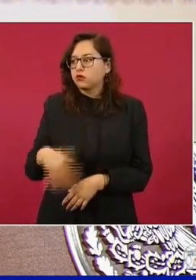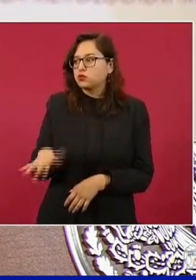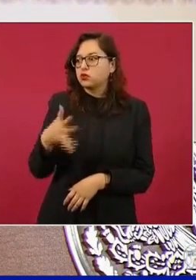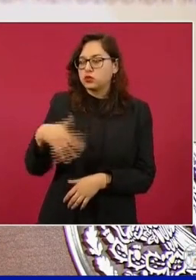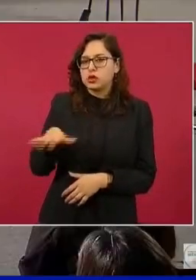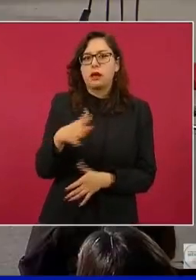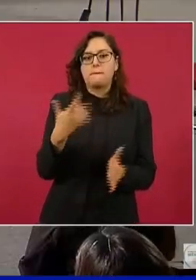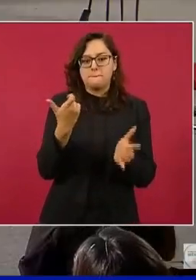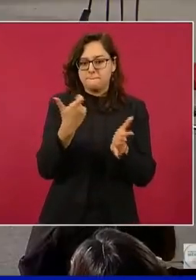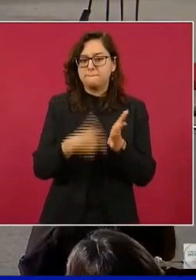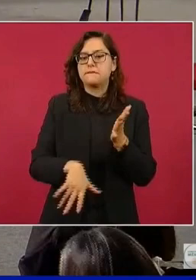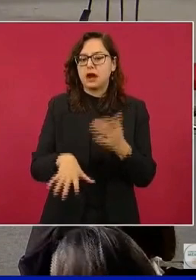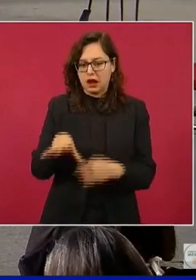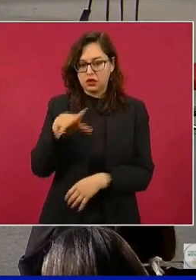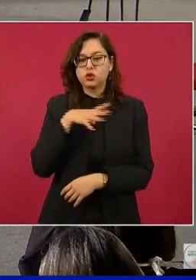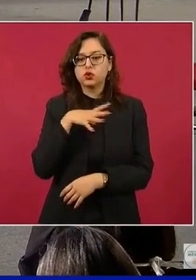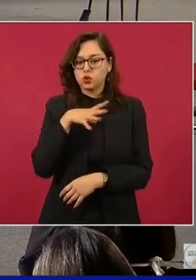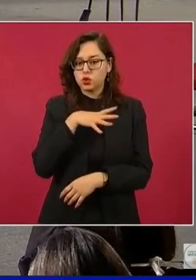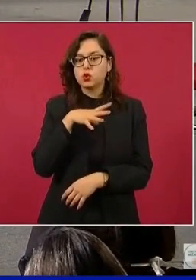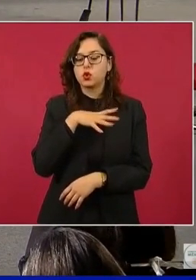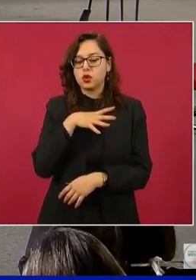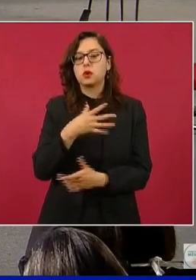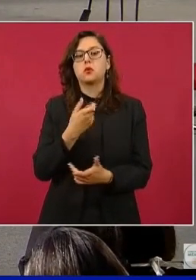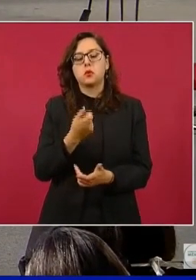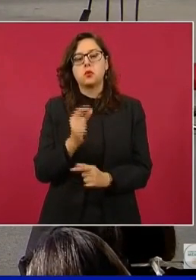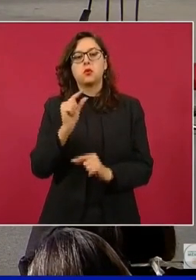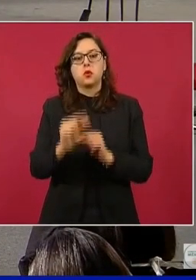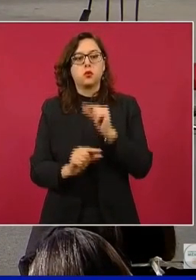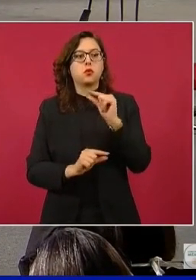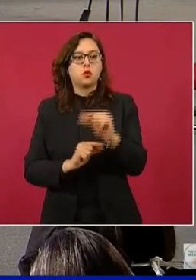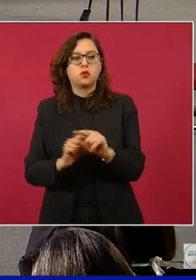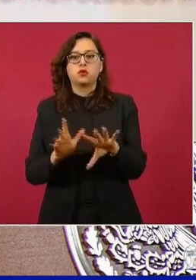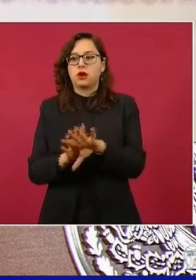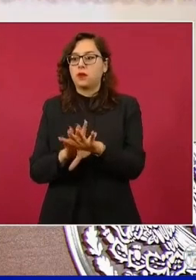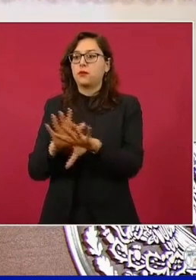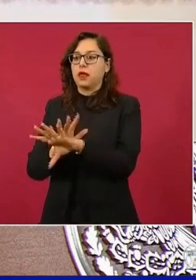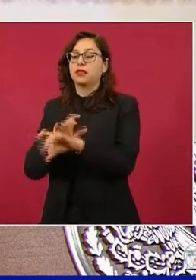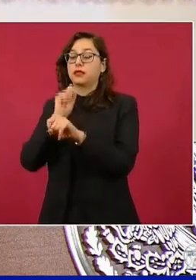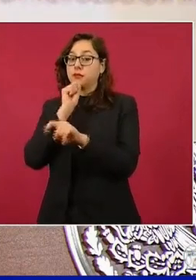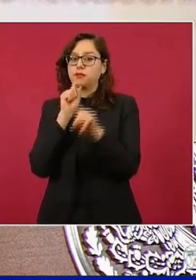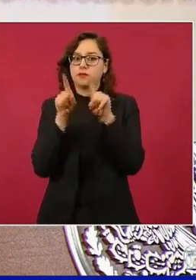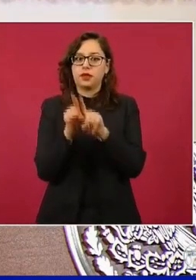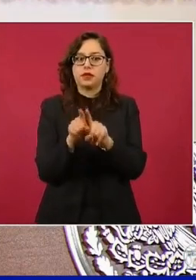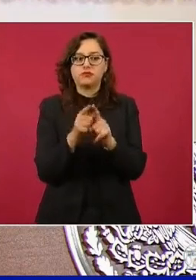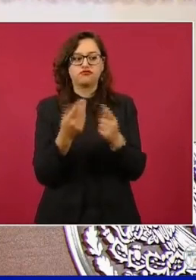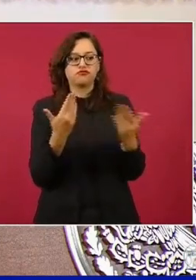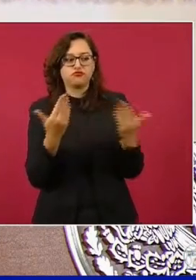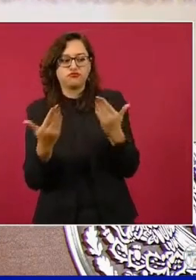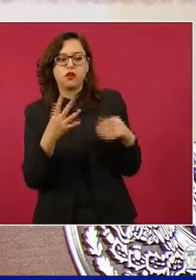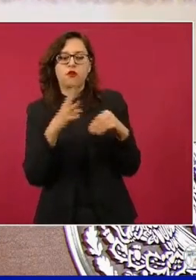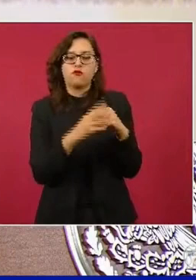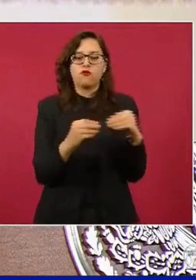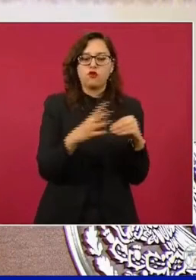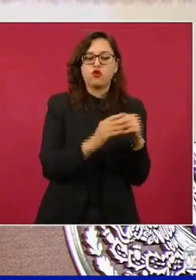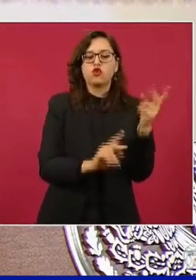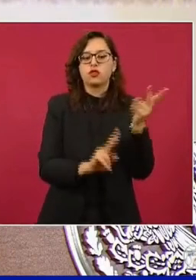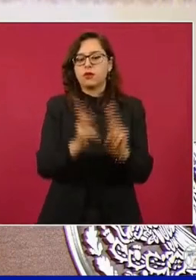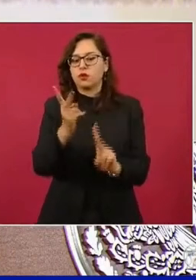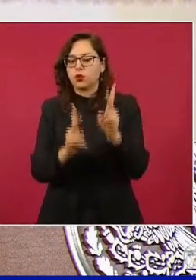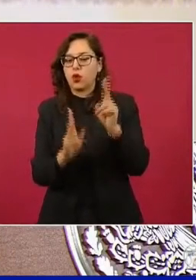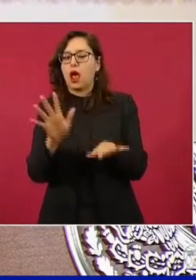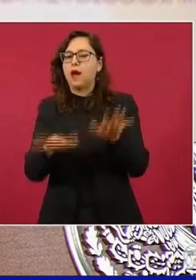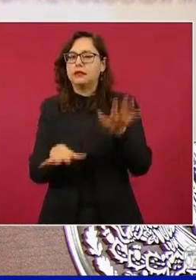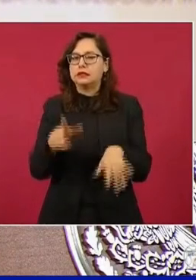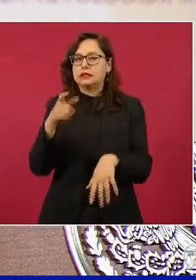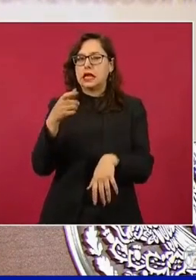nosotros, económicas. Y si vamos cambiando por la estacionalidad de los productos, la fruta, la verdura, algunas de ellas,